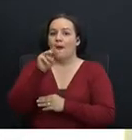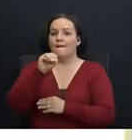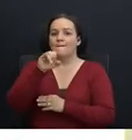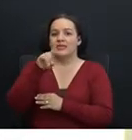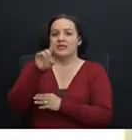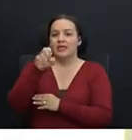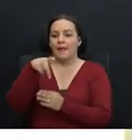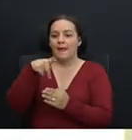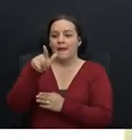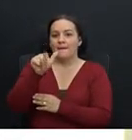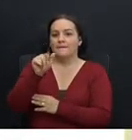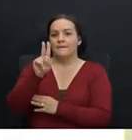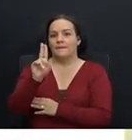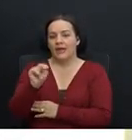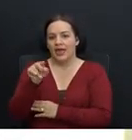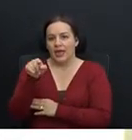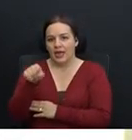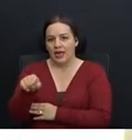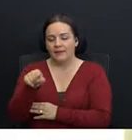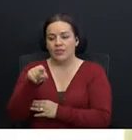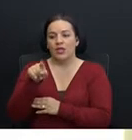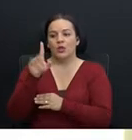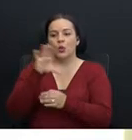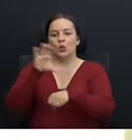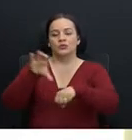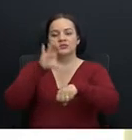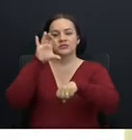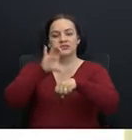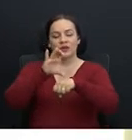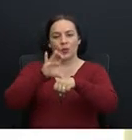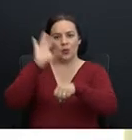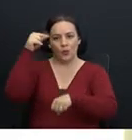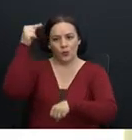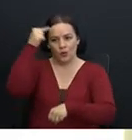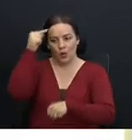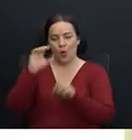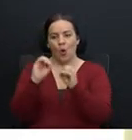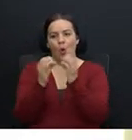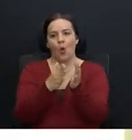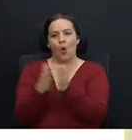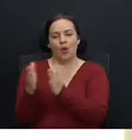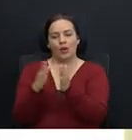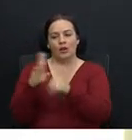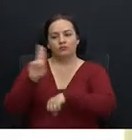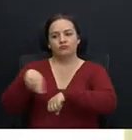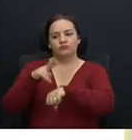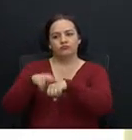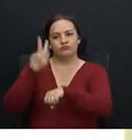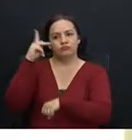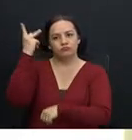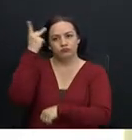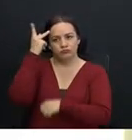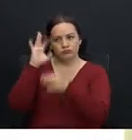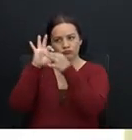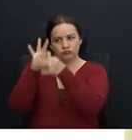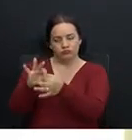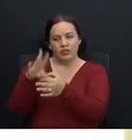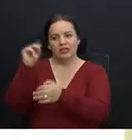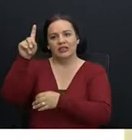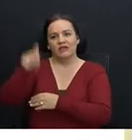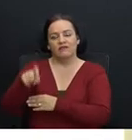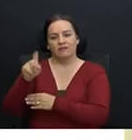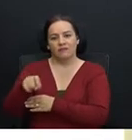es un órgano de naturaleza política y que conviene revisar la propuesta con el propósito de separar lo